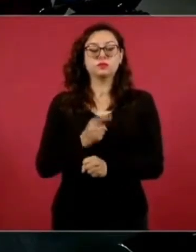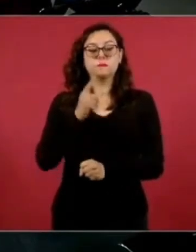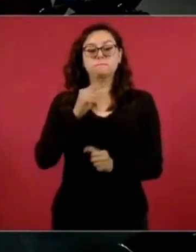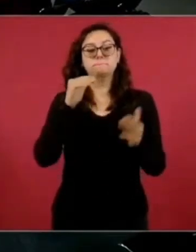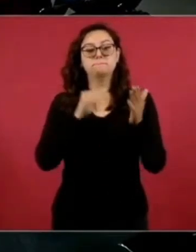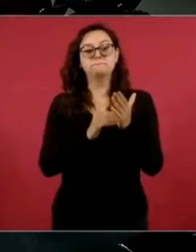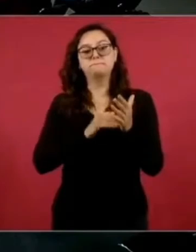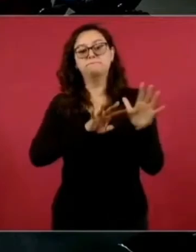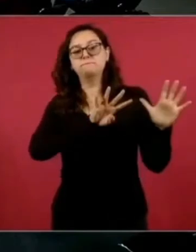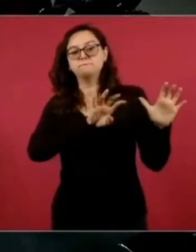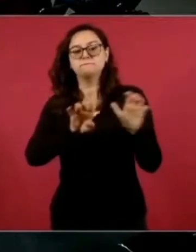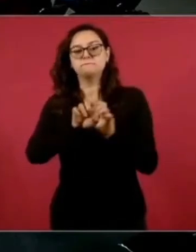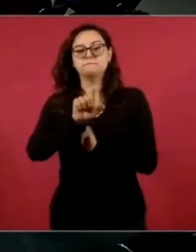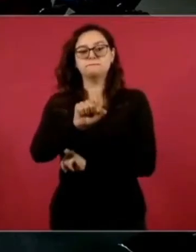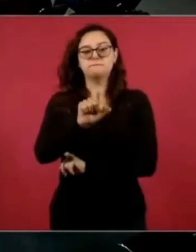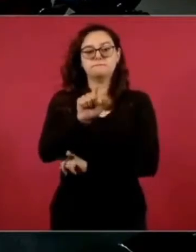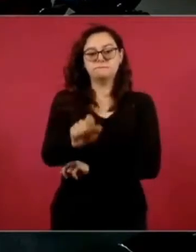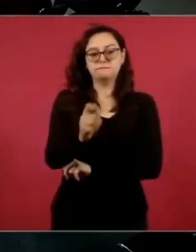Este…